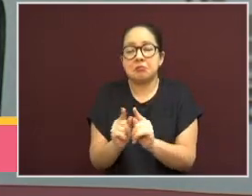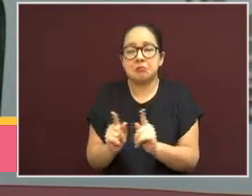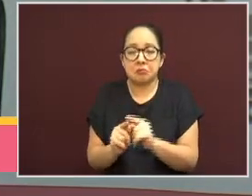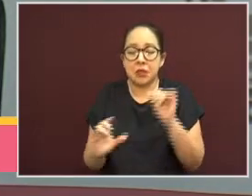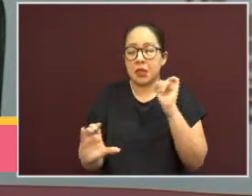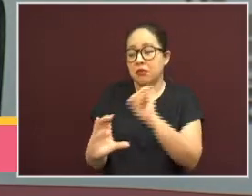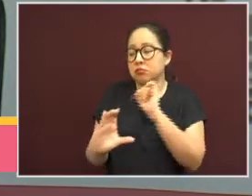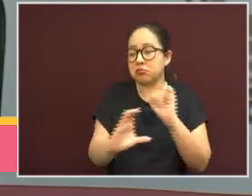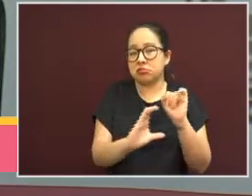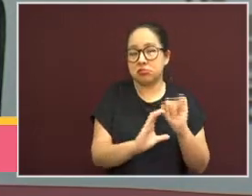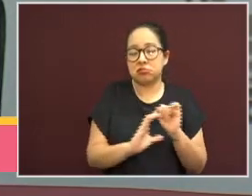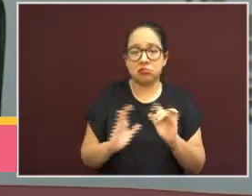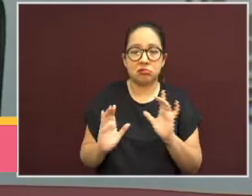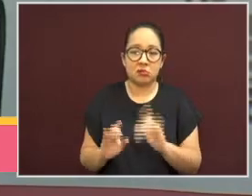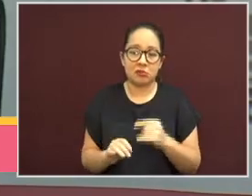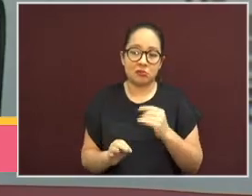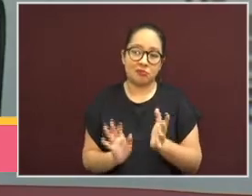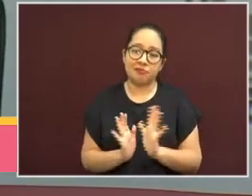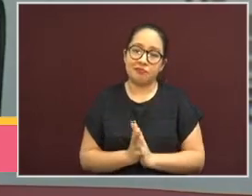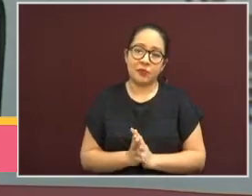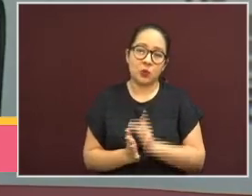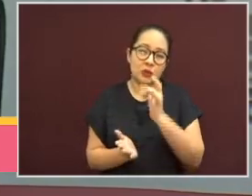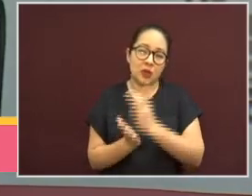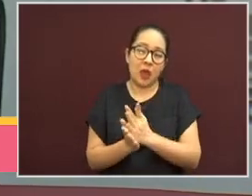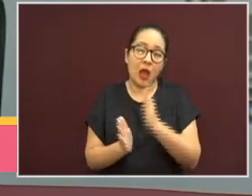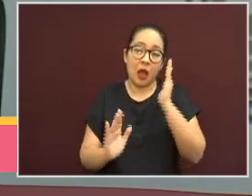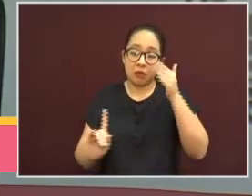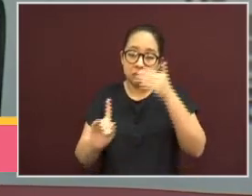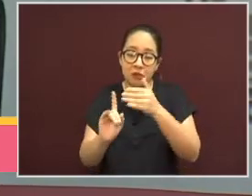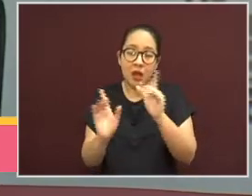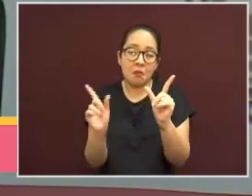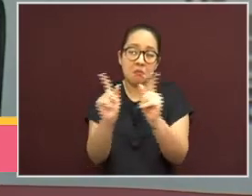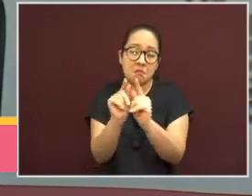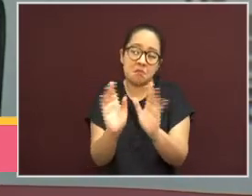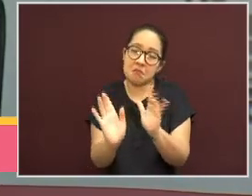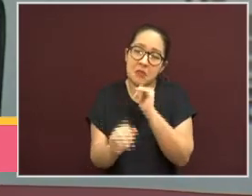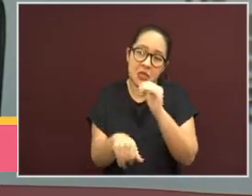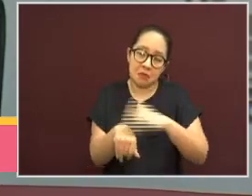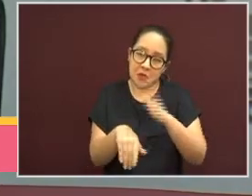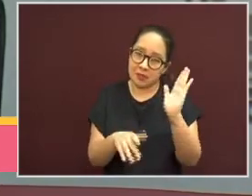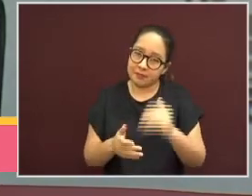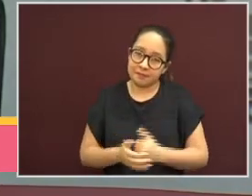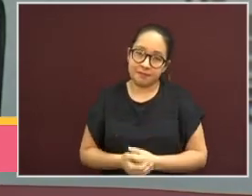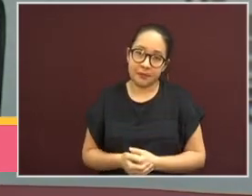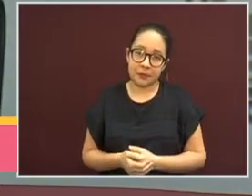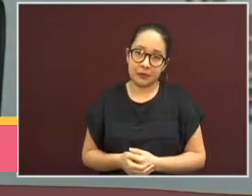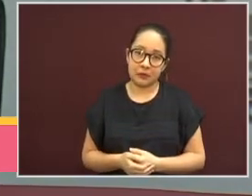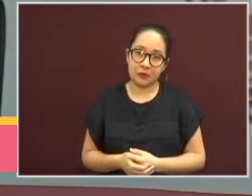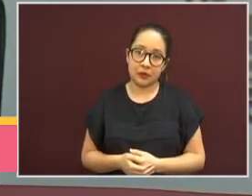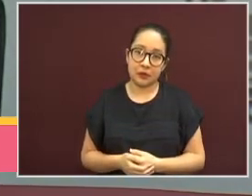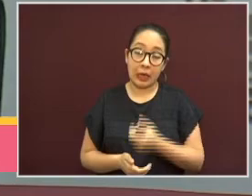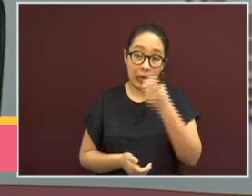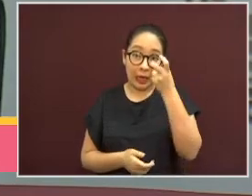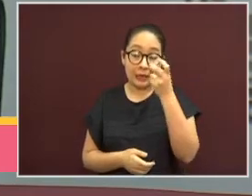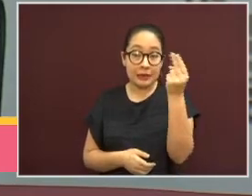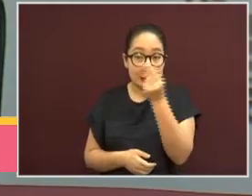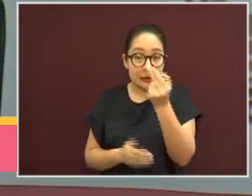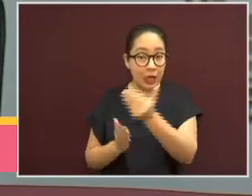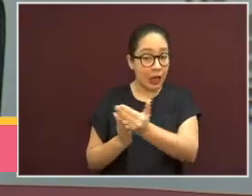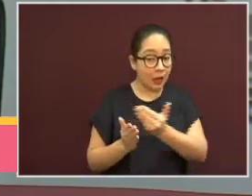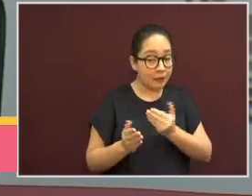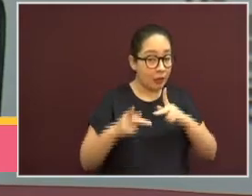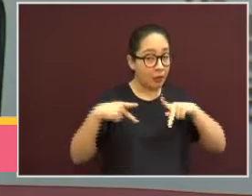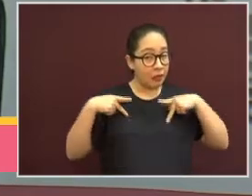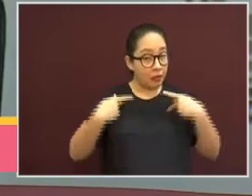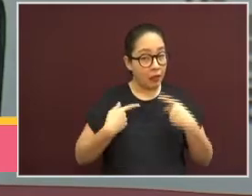utilizamos en ocasiones muy puntuales. Por eso tenemos que eliminarlos en la etapa que están más vulnerables y